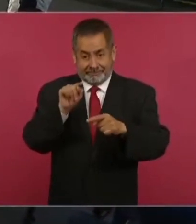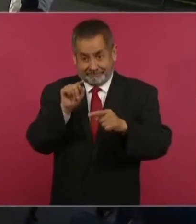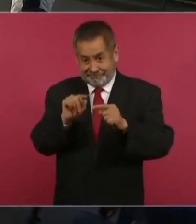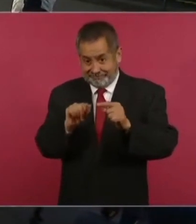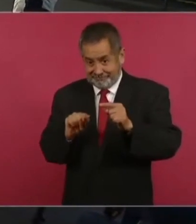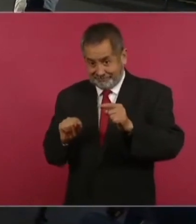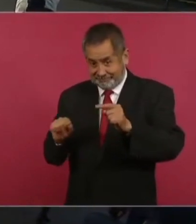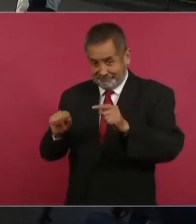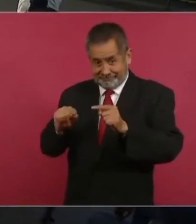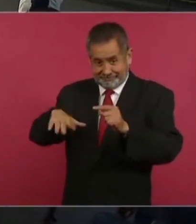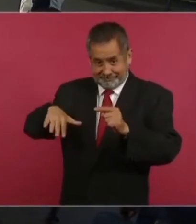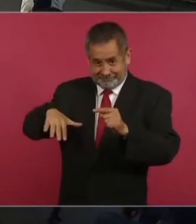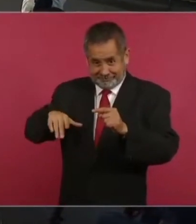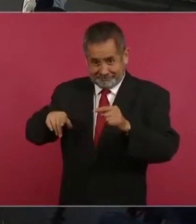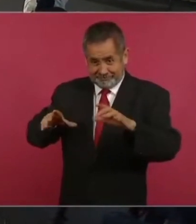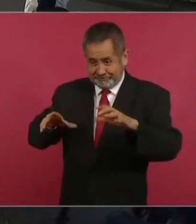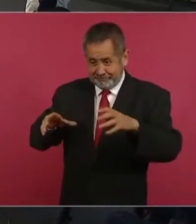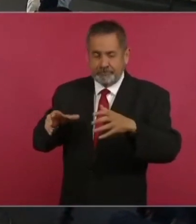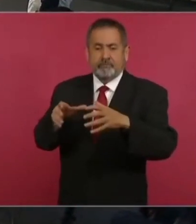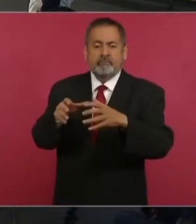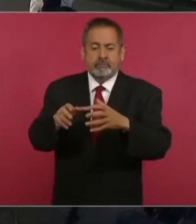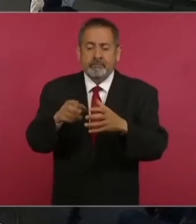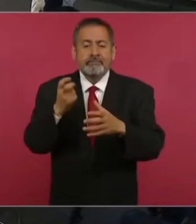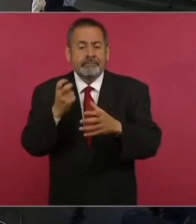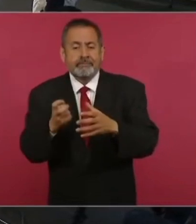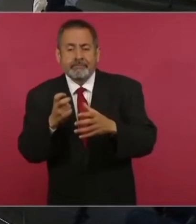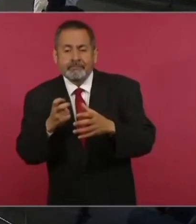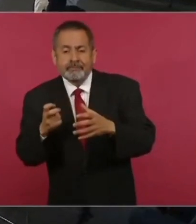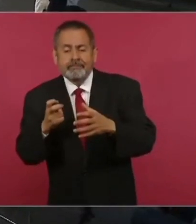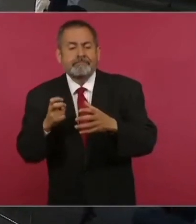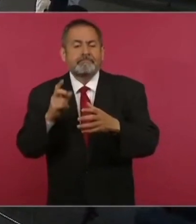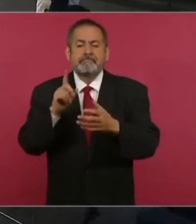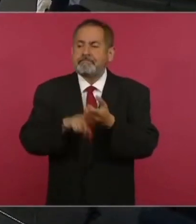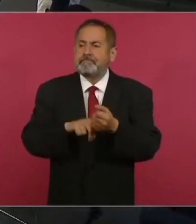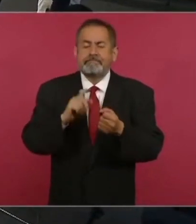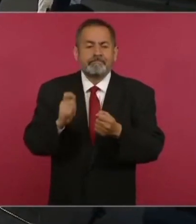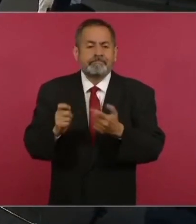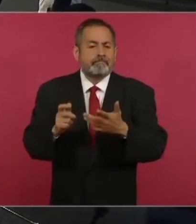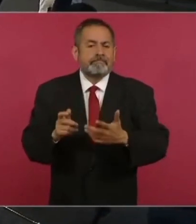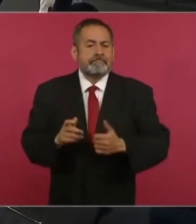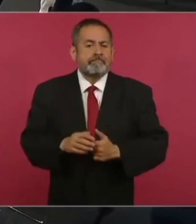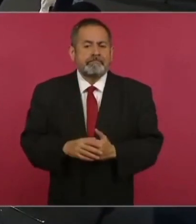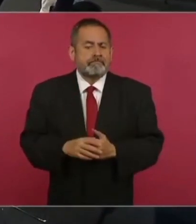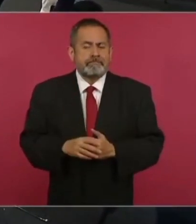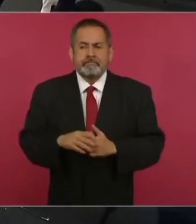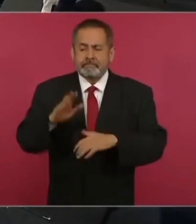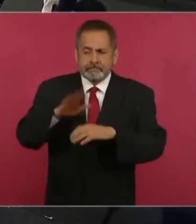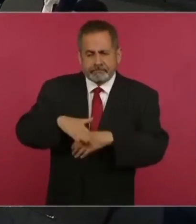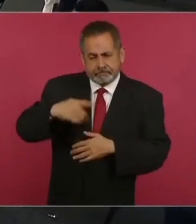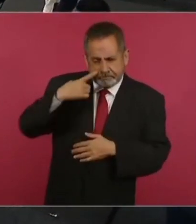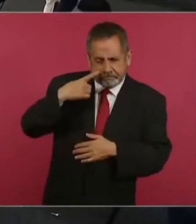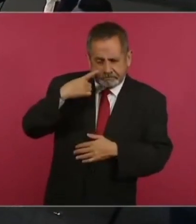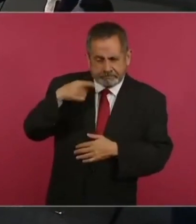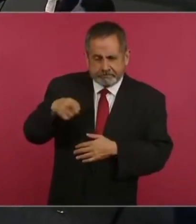que tienen más